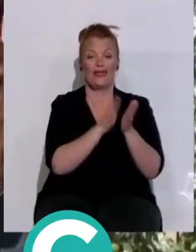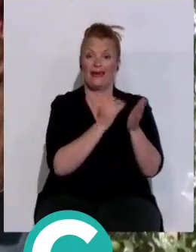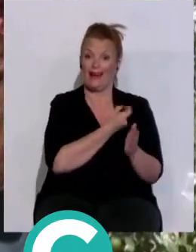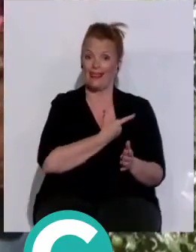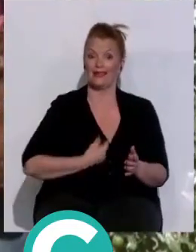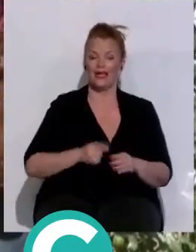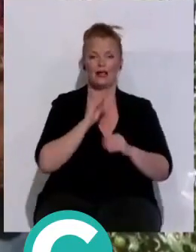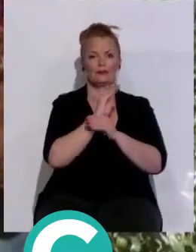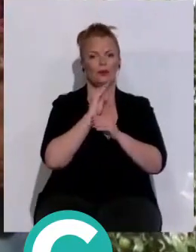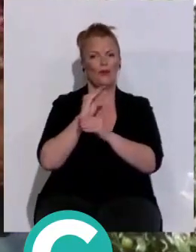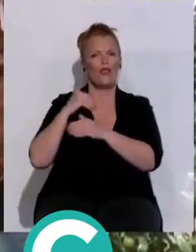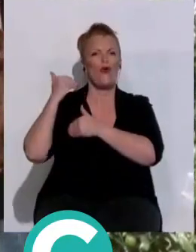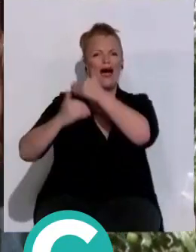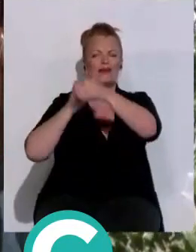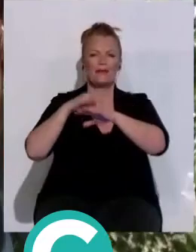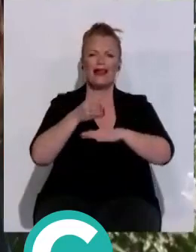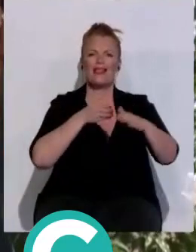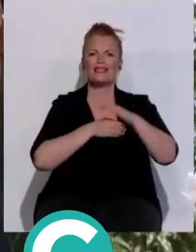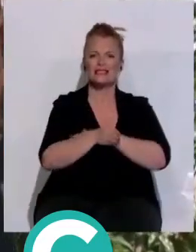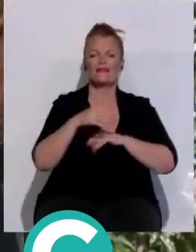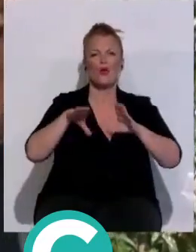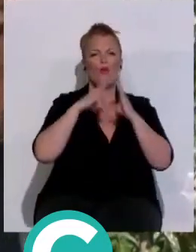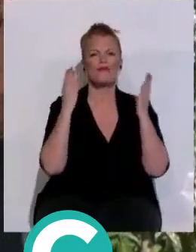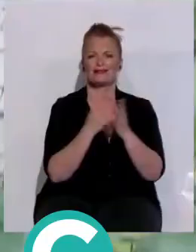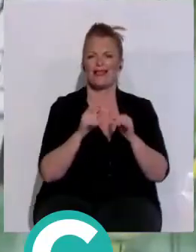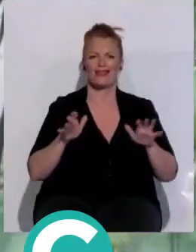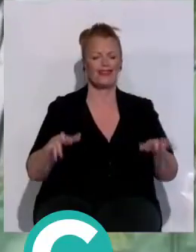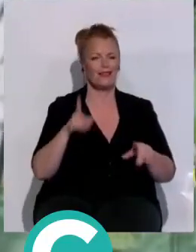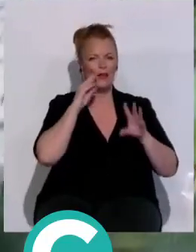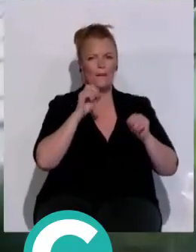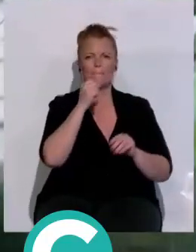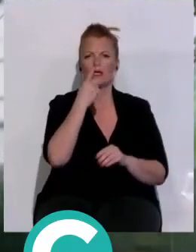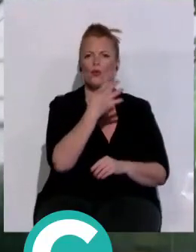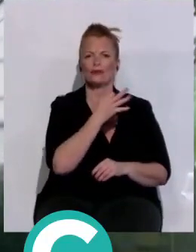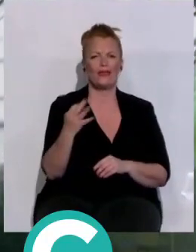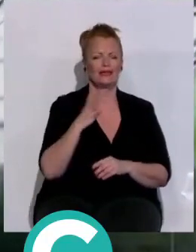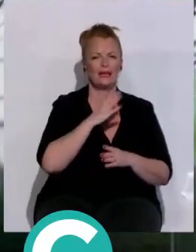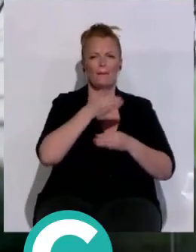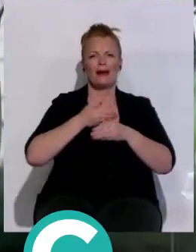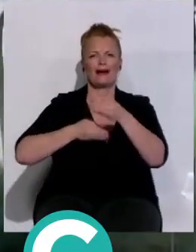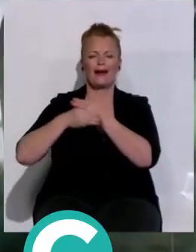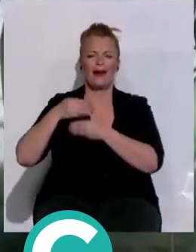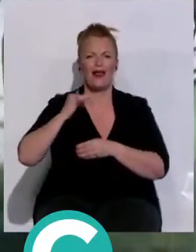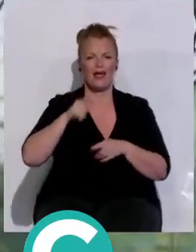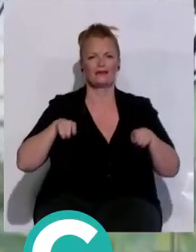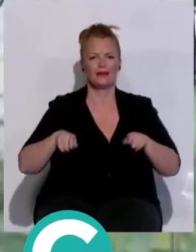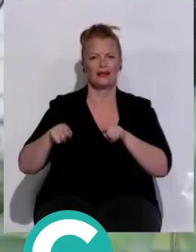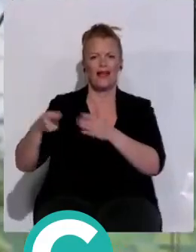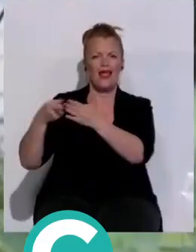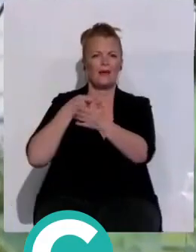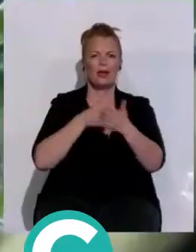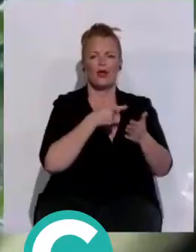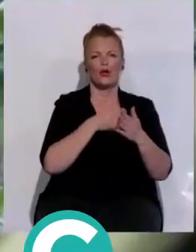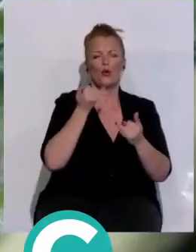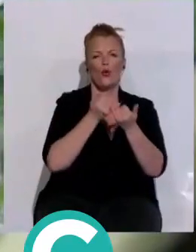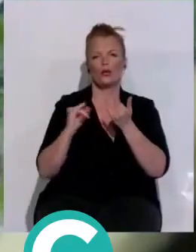plan de cuidados avances para la accesibilidad universal de Cádiz, destacando las 1.400 barreras arquitectónicas eliminadas en los últimos